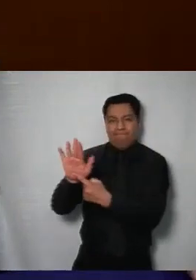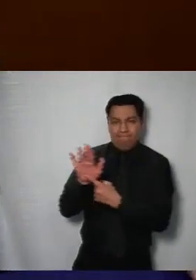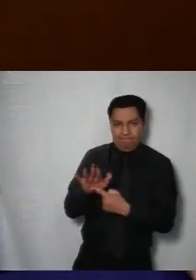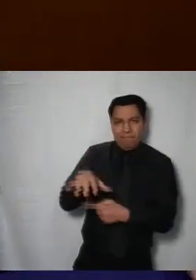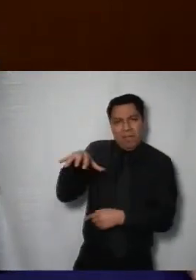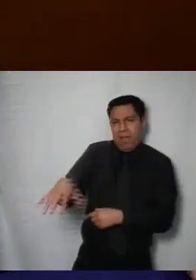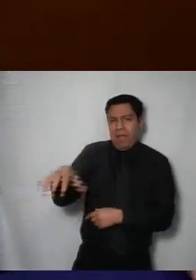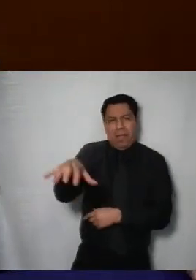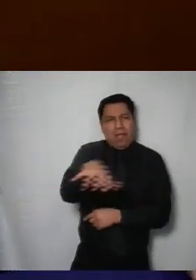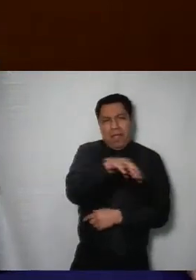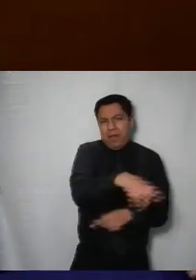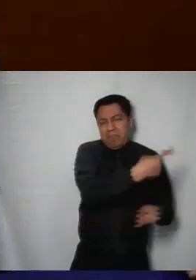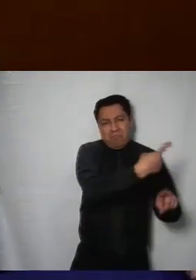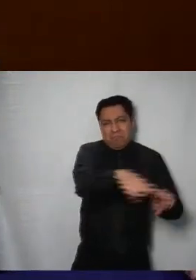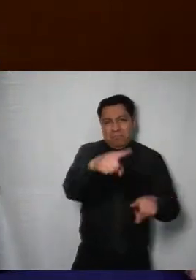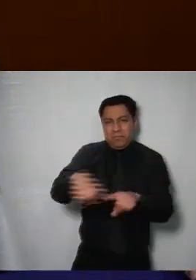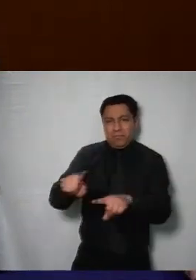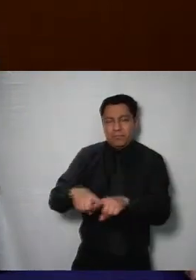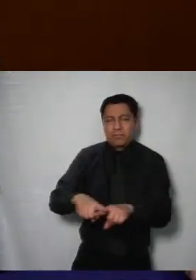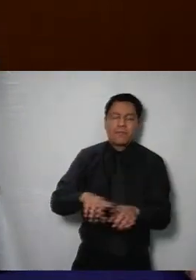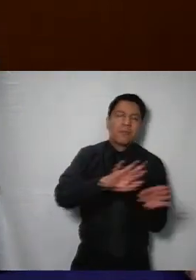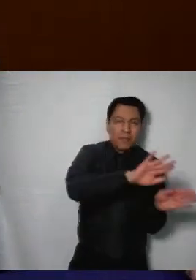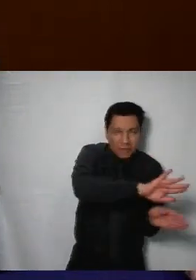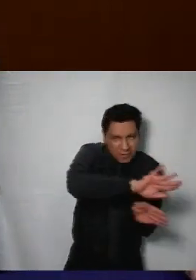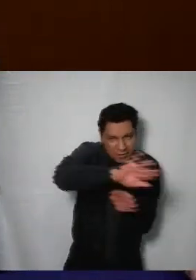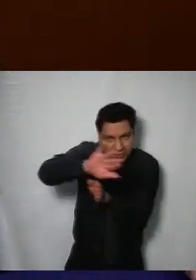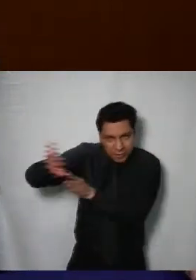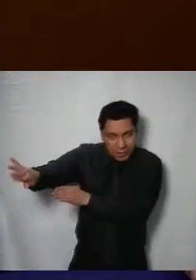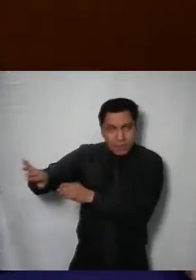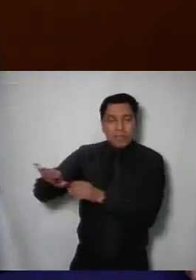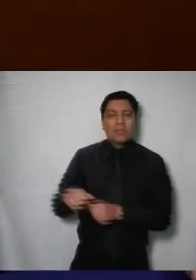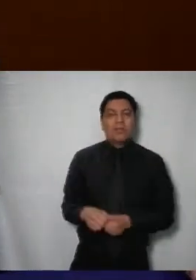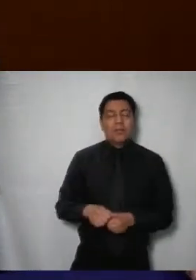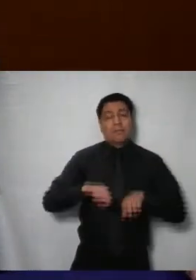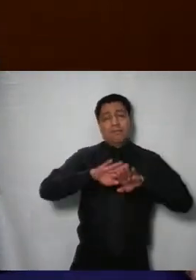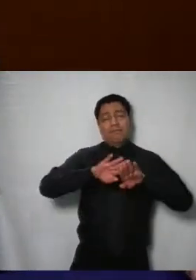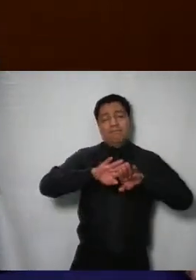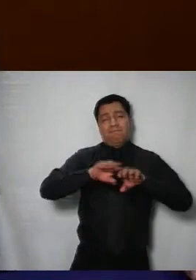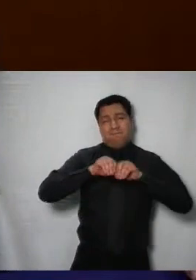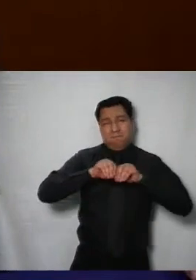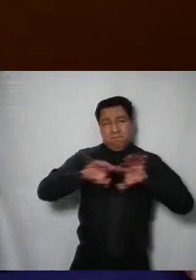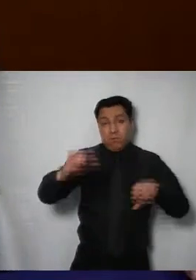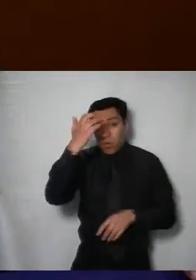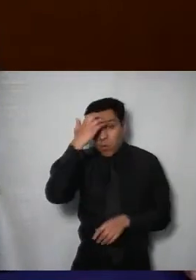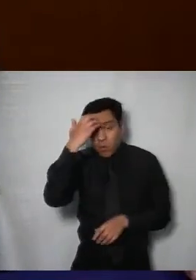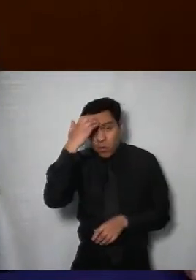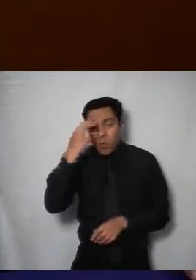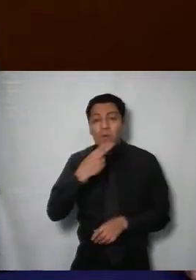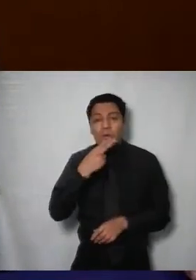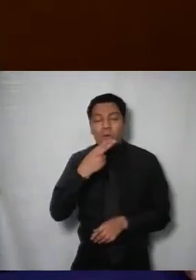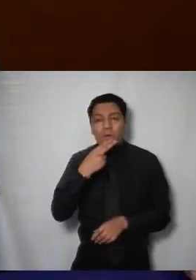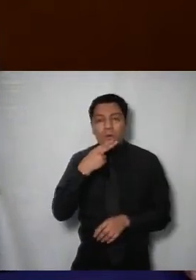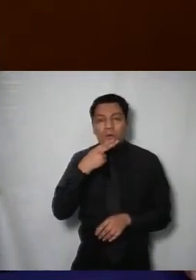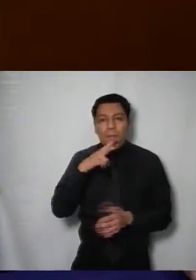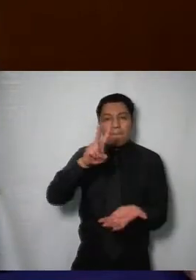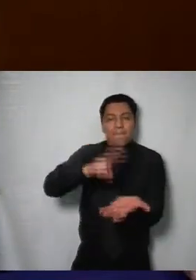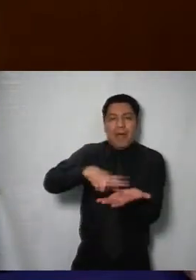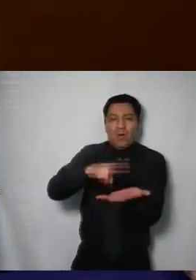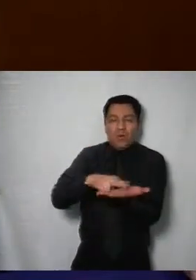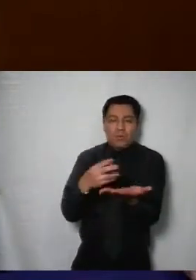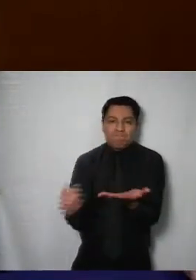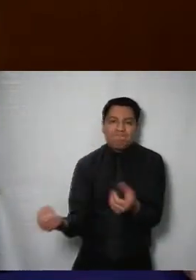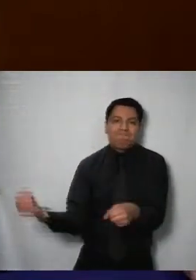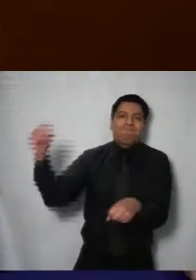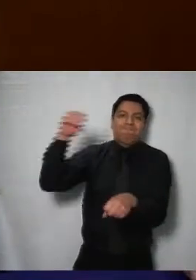de la sociedad determinado por otro lado el conocimiento público útil puede entenderse como aquel valor adicional que